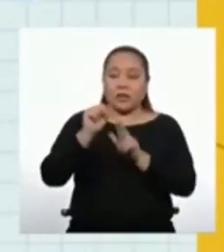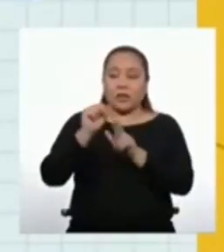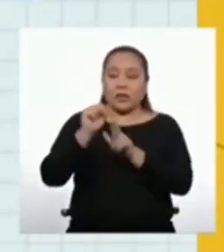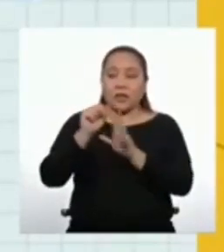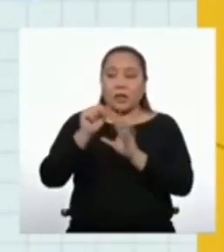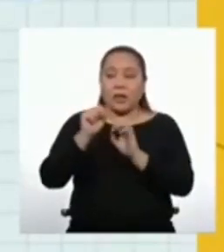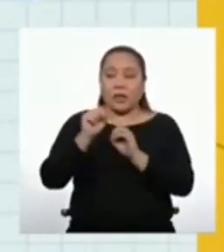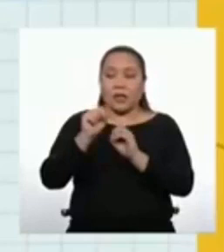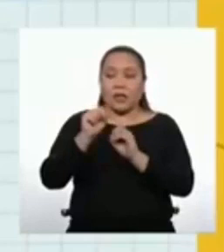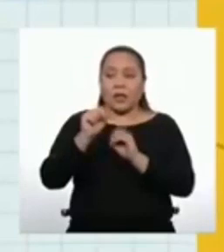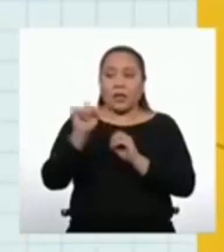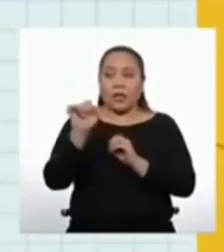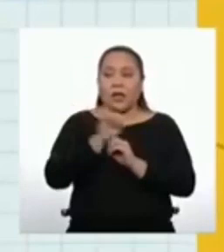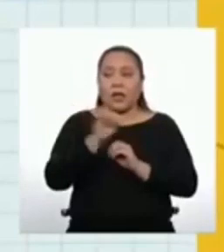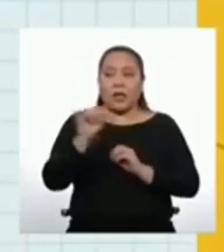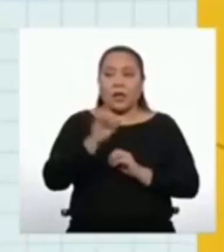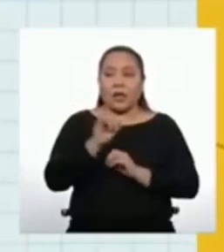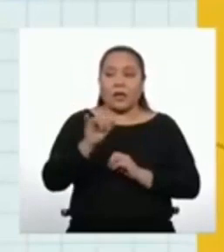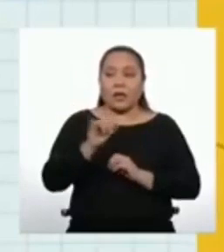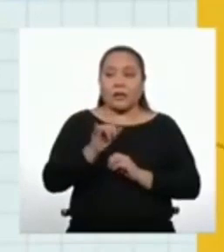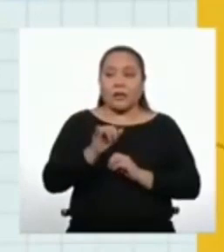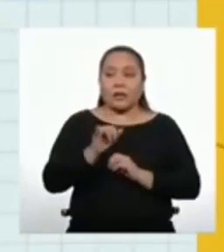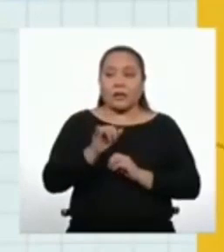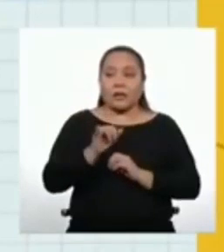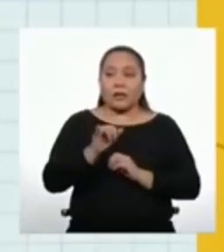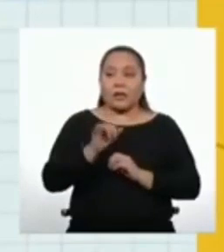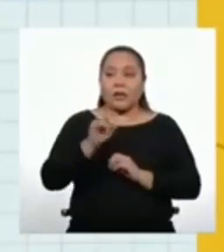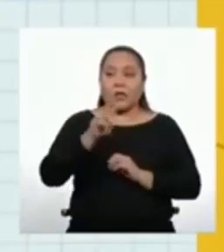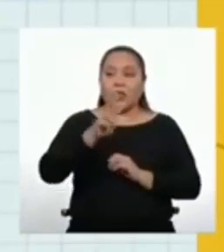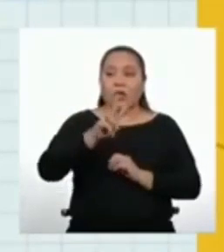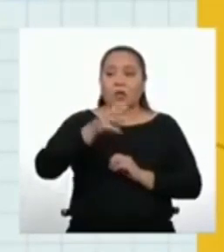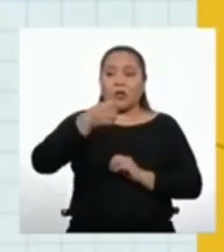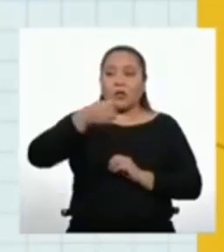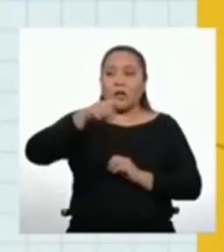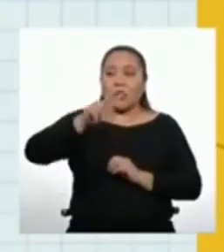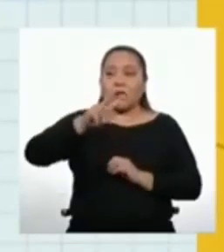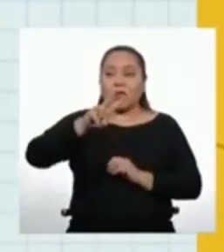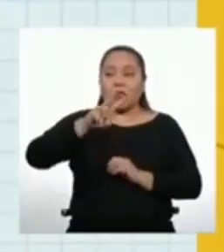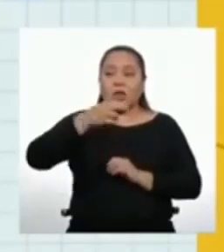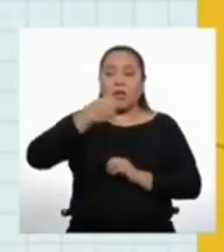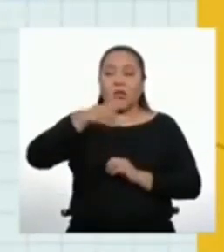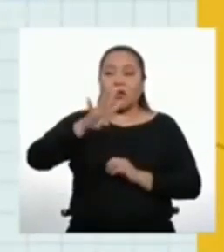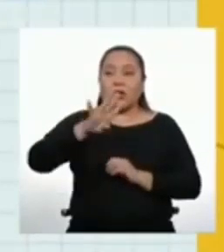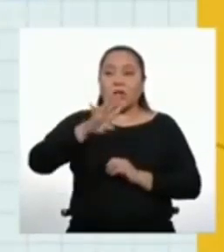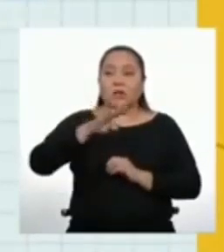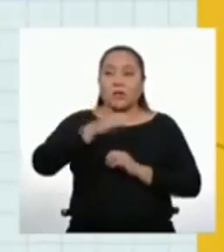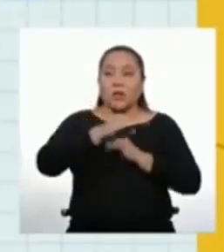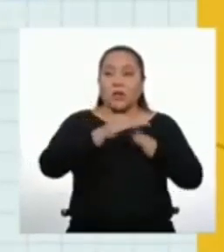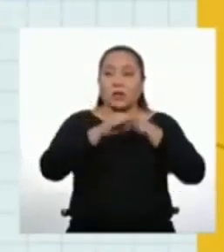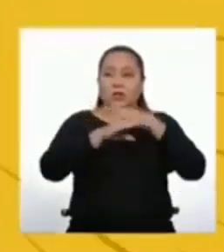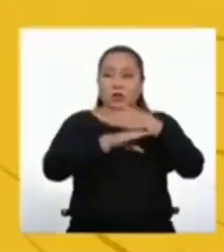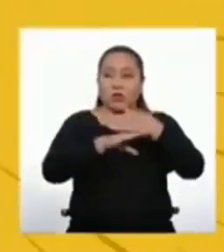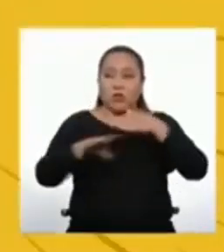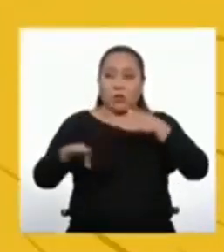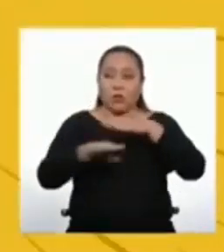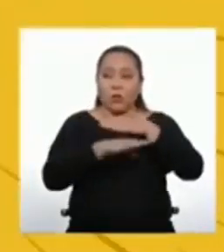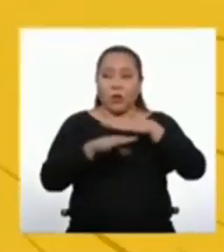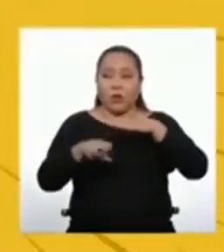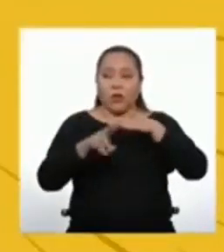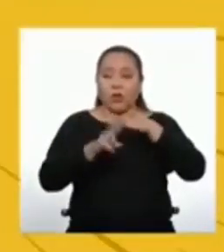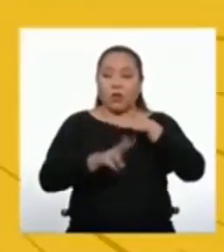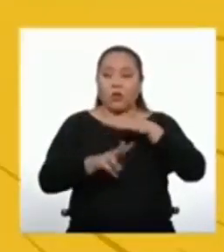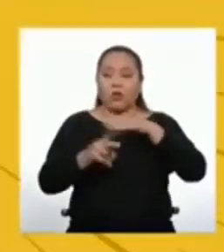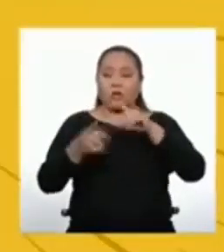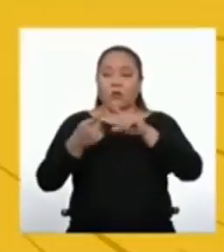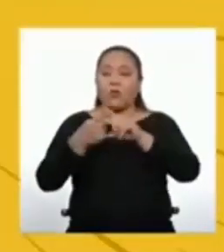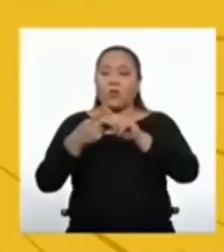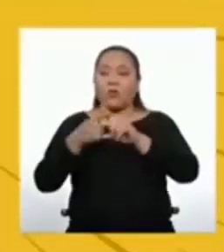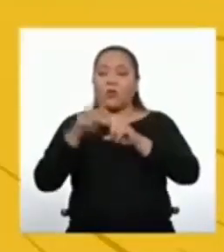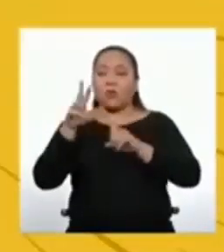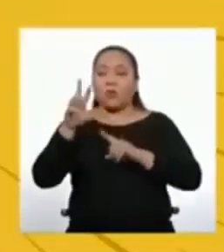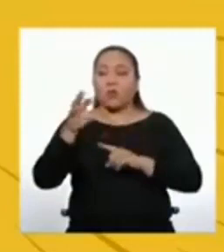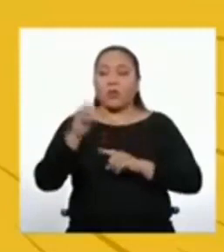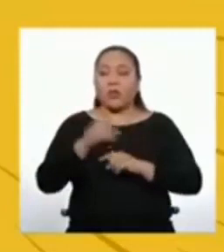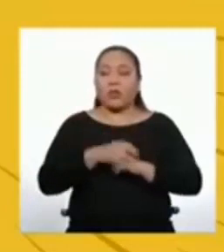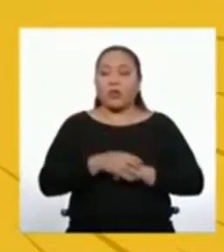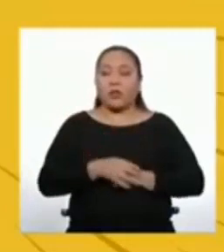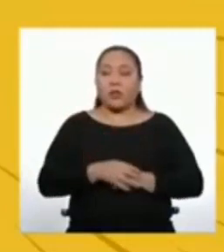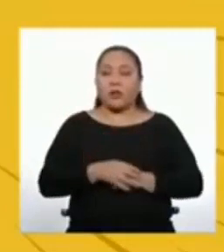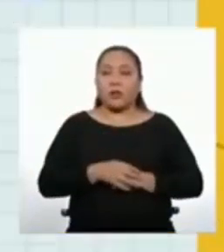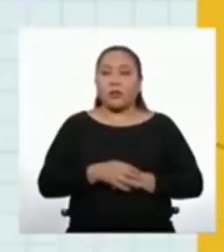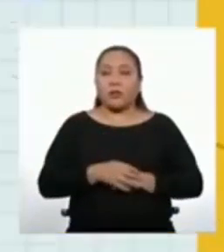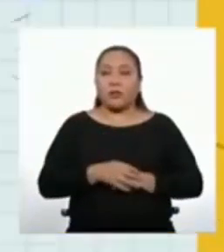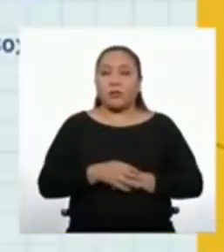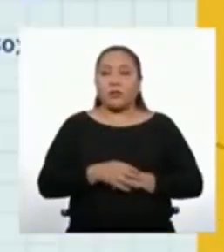214 entre 2 multiplicado por 30. ¿Cuánto es la mitad de 214? Ay, esa sí es facilita.